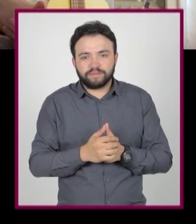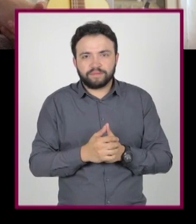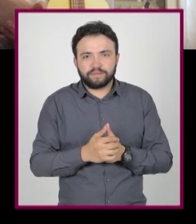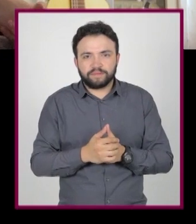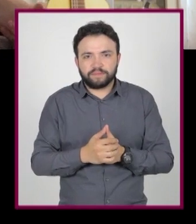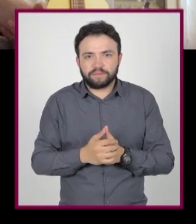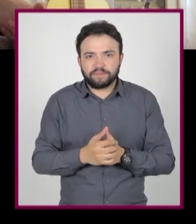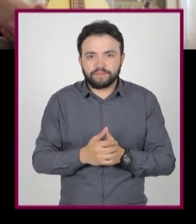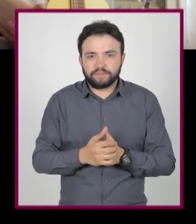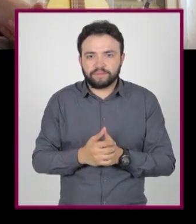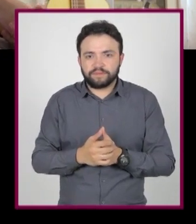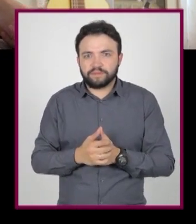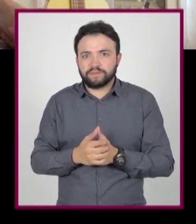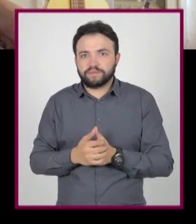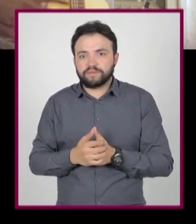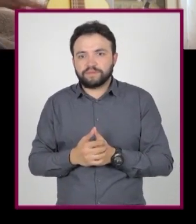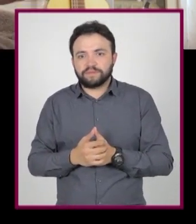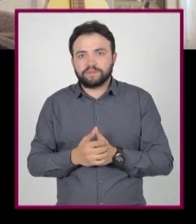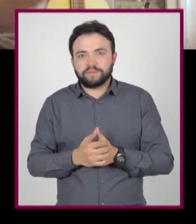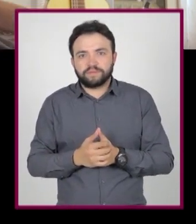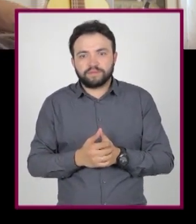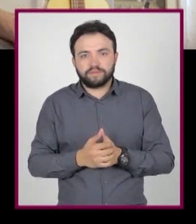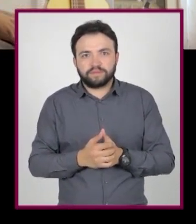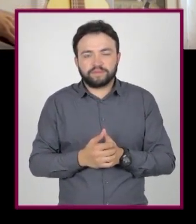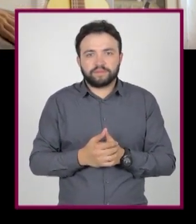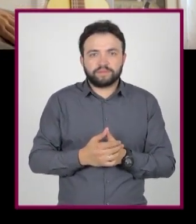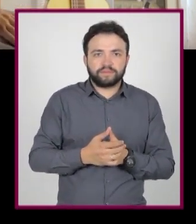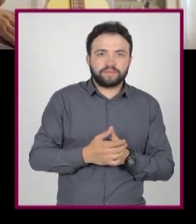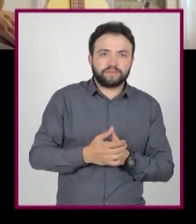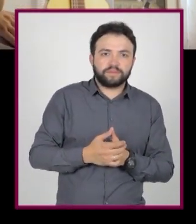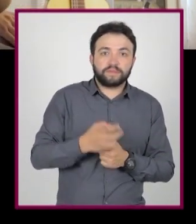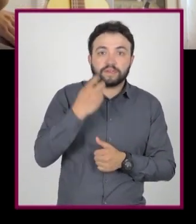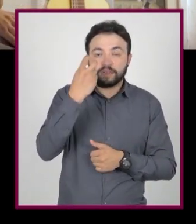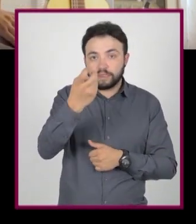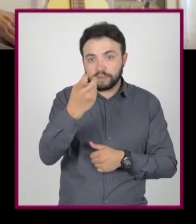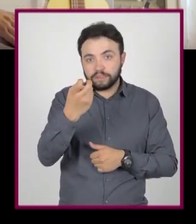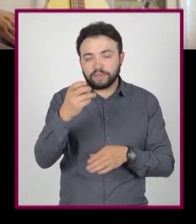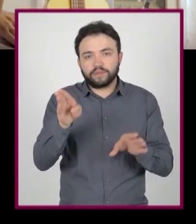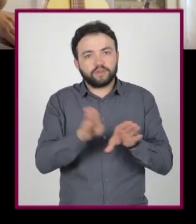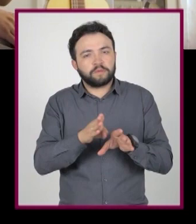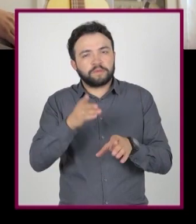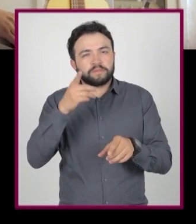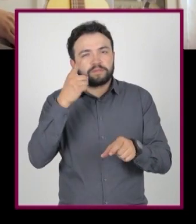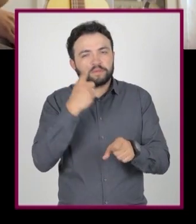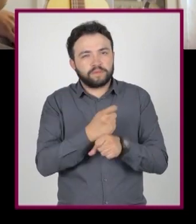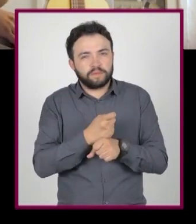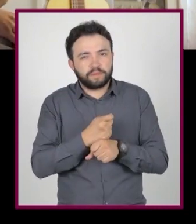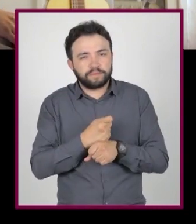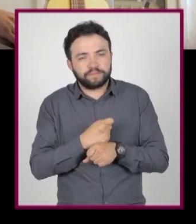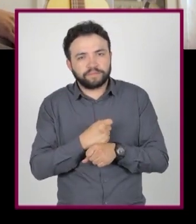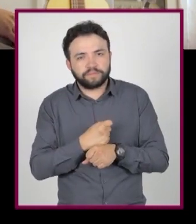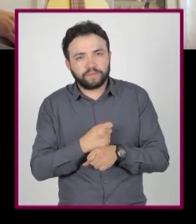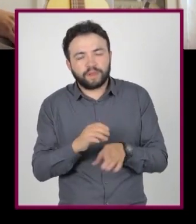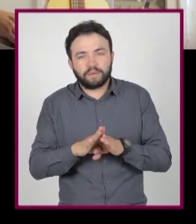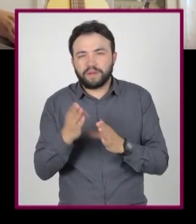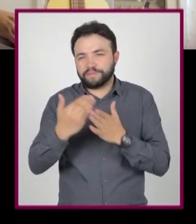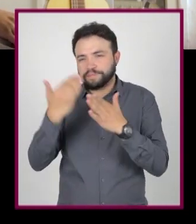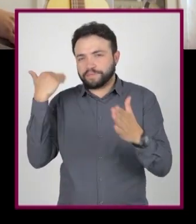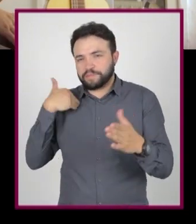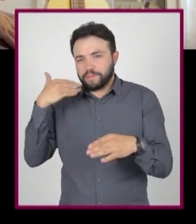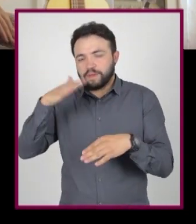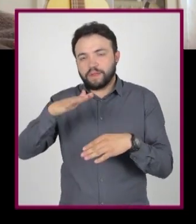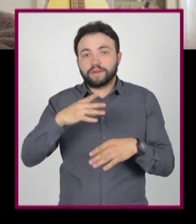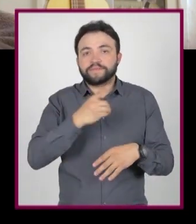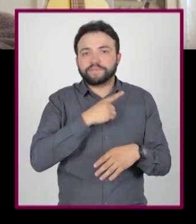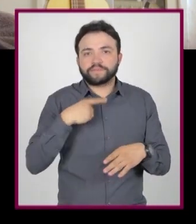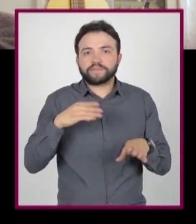sabrosas y llenas de sabiduría. En fin, en esta técnica hablaremos de un principio básico que hemos mencionado antes.